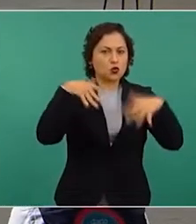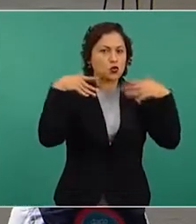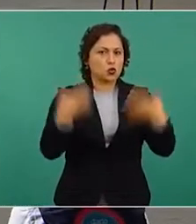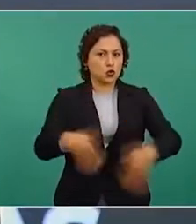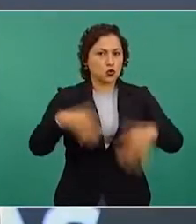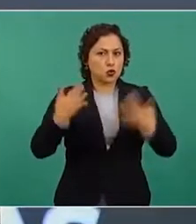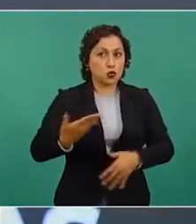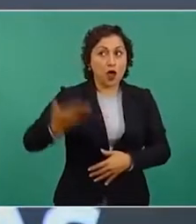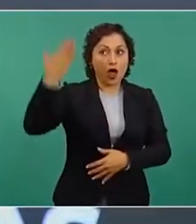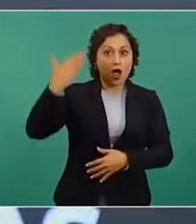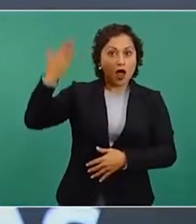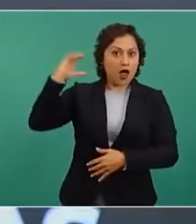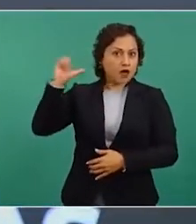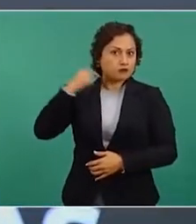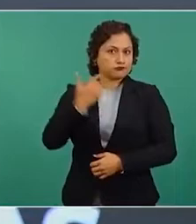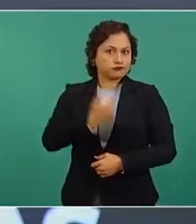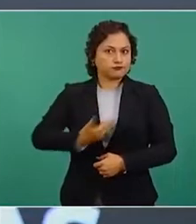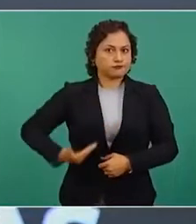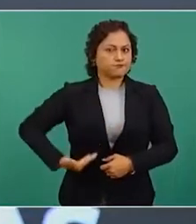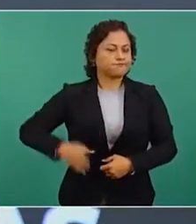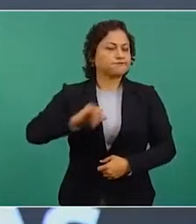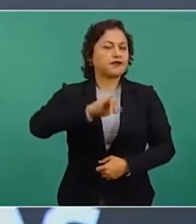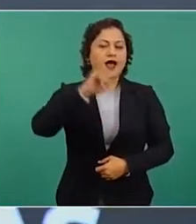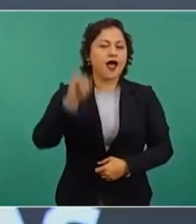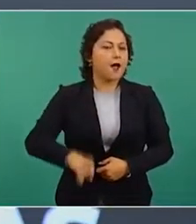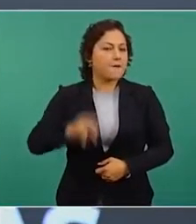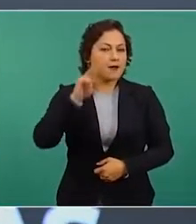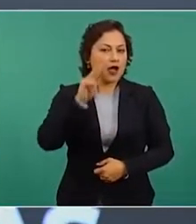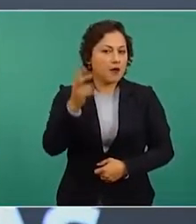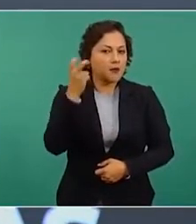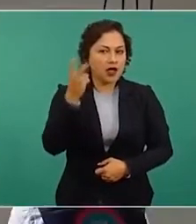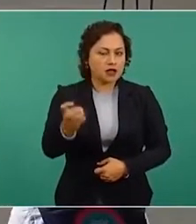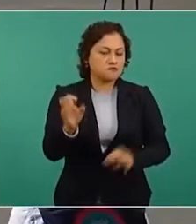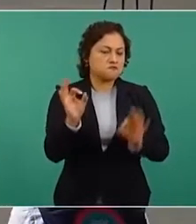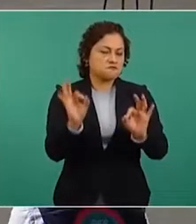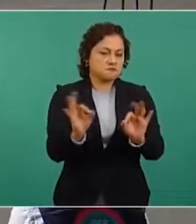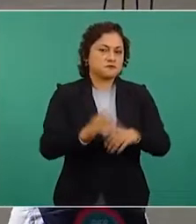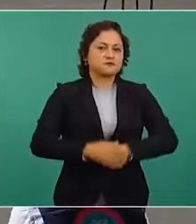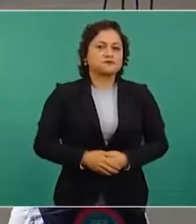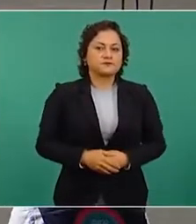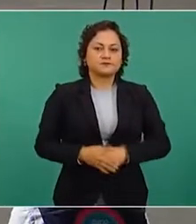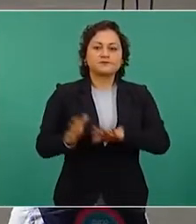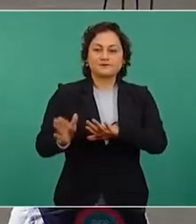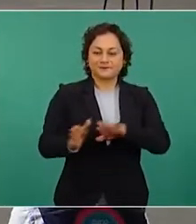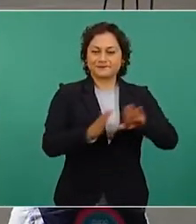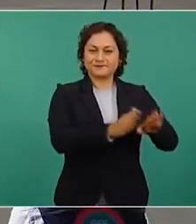otro mandatario. Ahora sí, pasamos a nuestra sección de hoy.